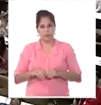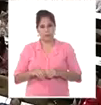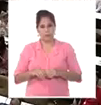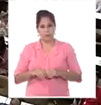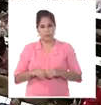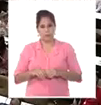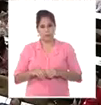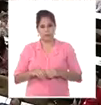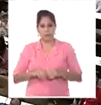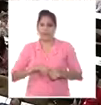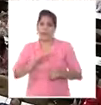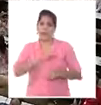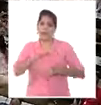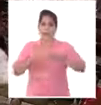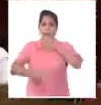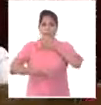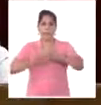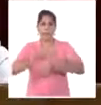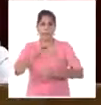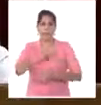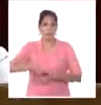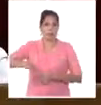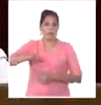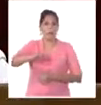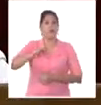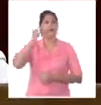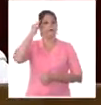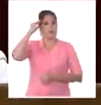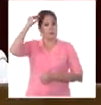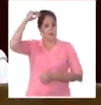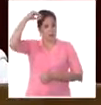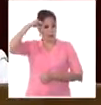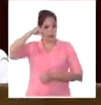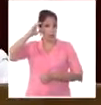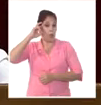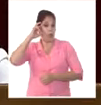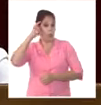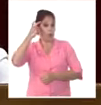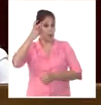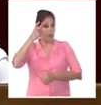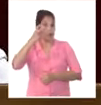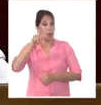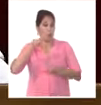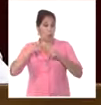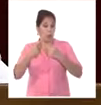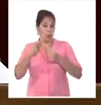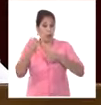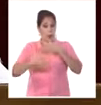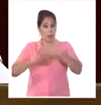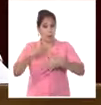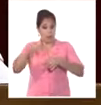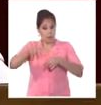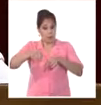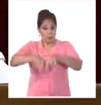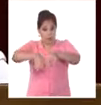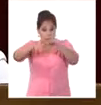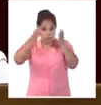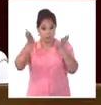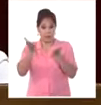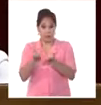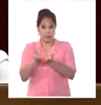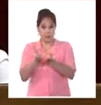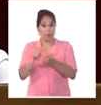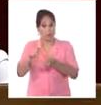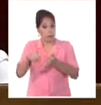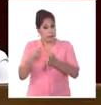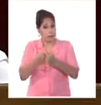Queremos expresarles el convencimiento que tenemos en que los grandes problemas que hoy enfrenta la humanidad y los